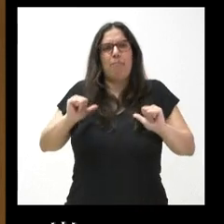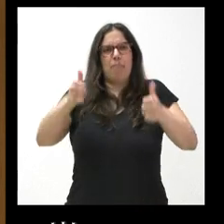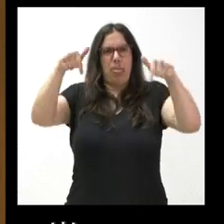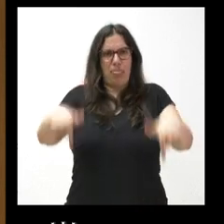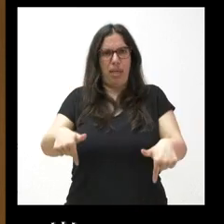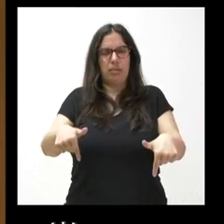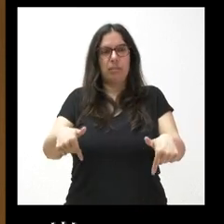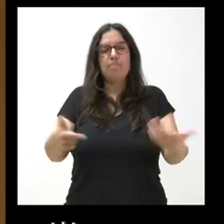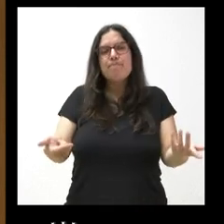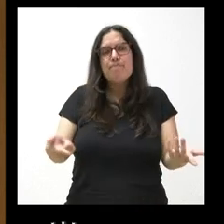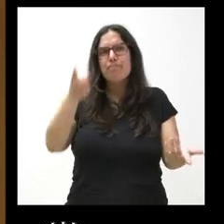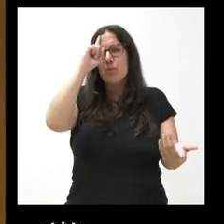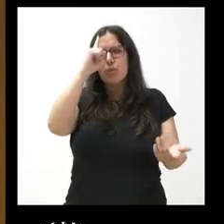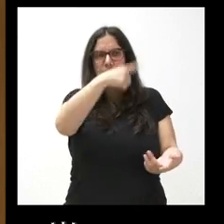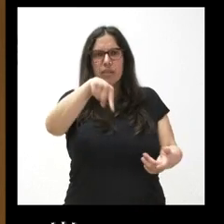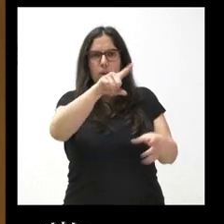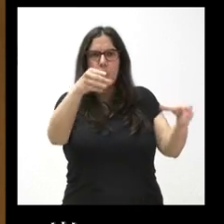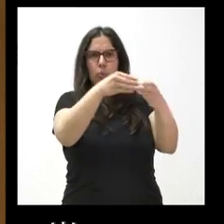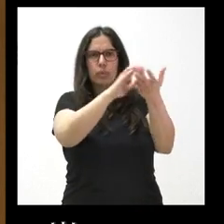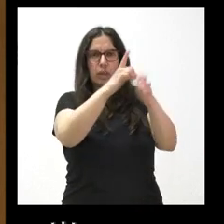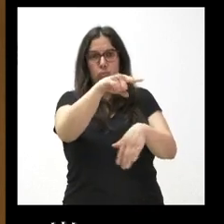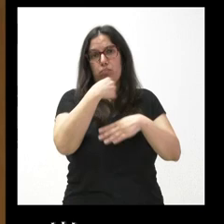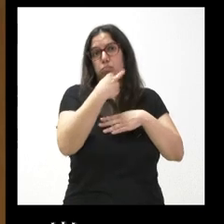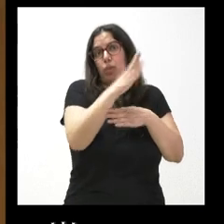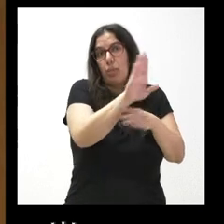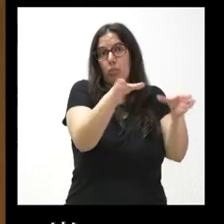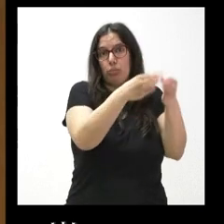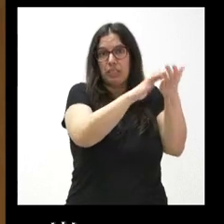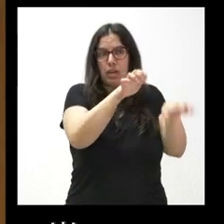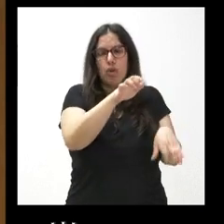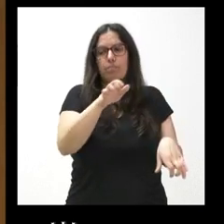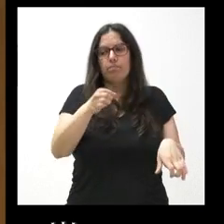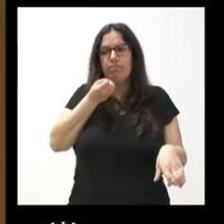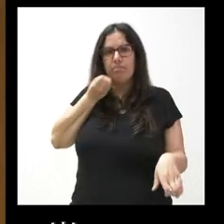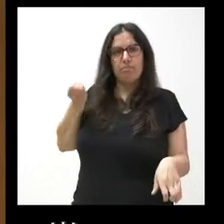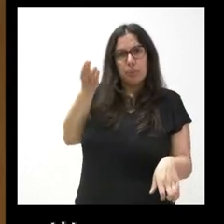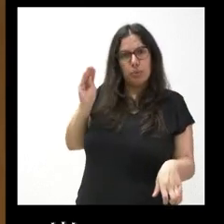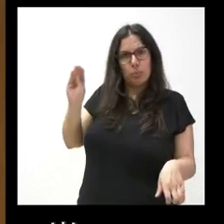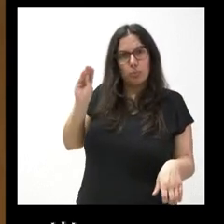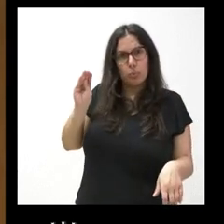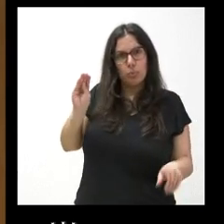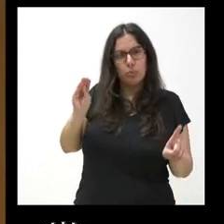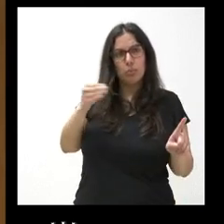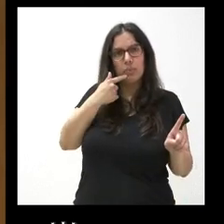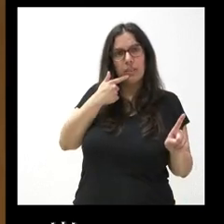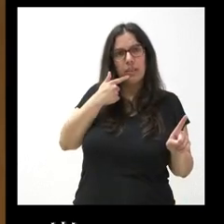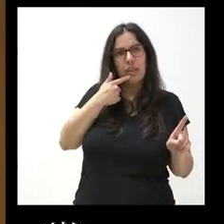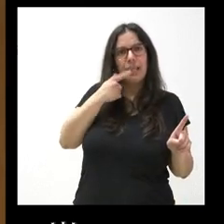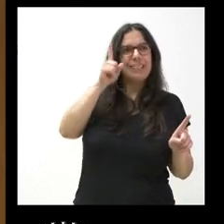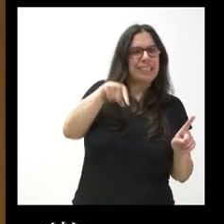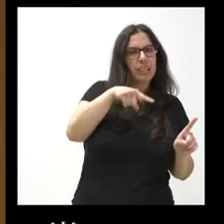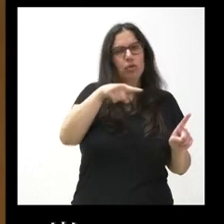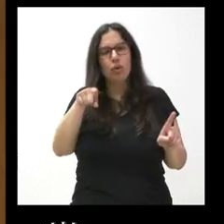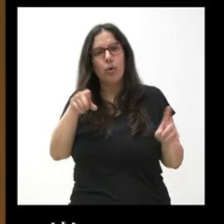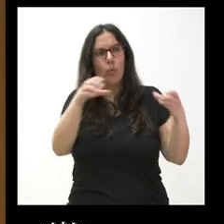Yo no sé la Junta, usted como portavoz, ante este planteamiento si con un sí o un no, me puede decir si la